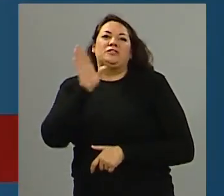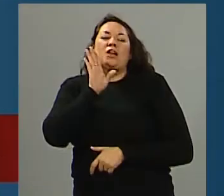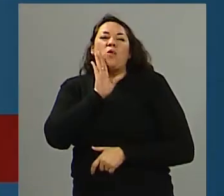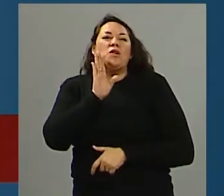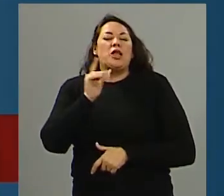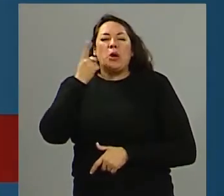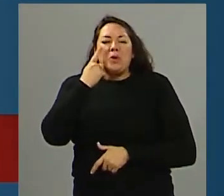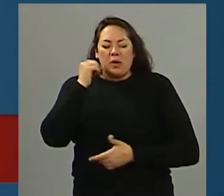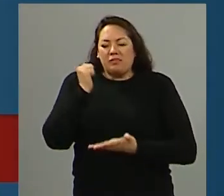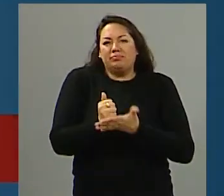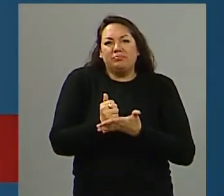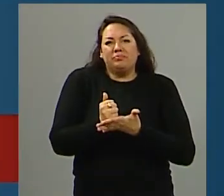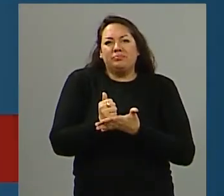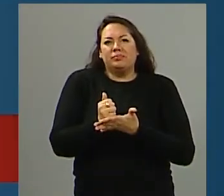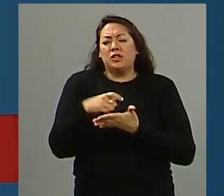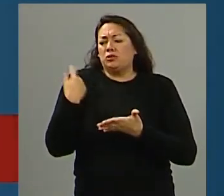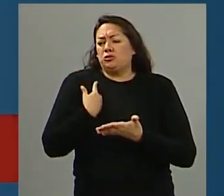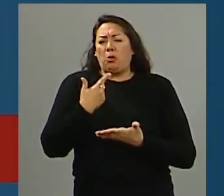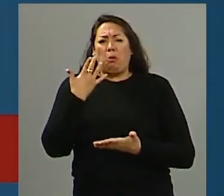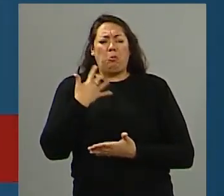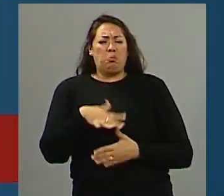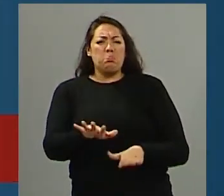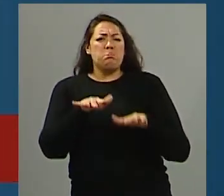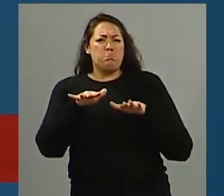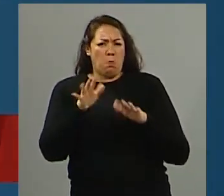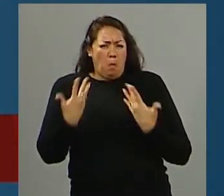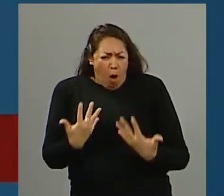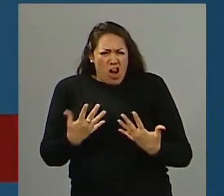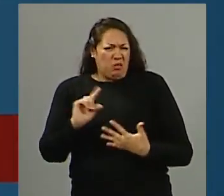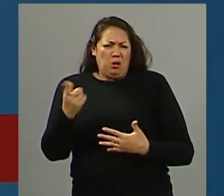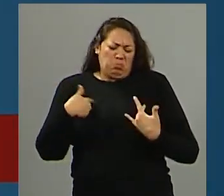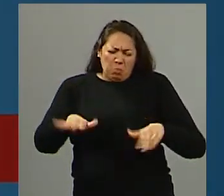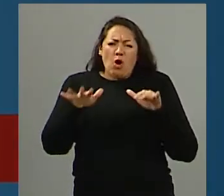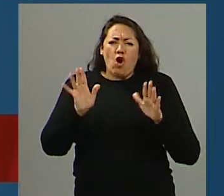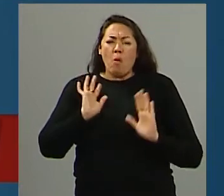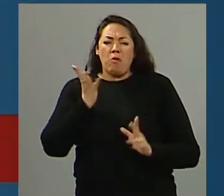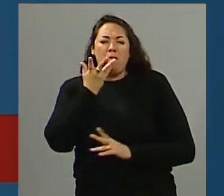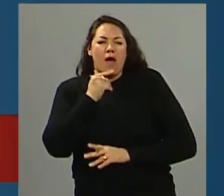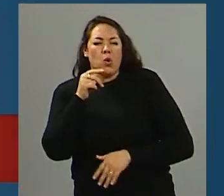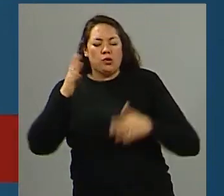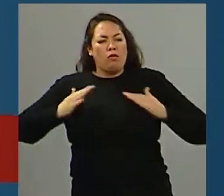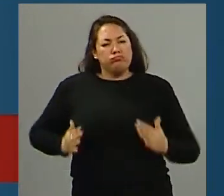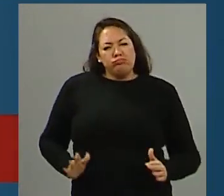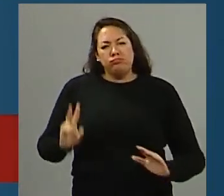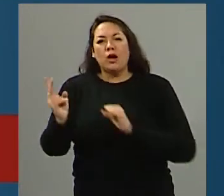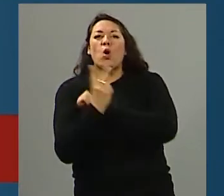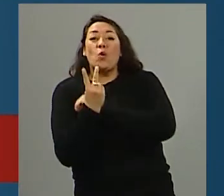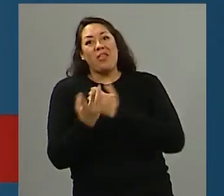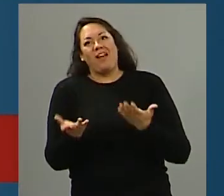acá, realmente no nos molesta. Es más, hasta nos agrada que de vez en cuando nos revisen, porque esto